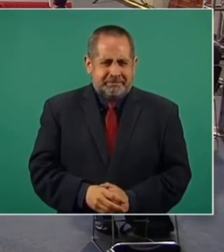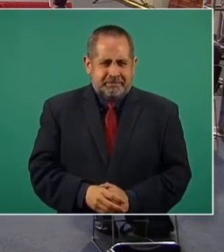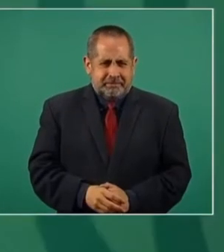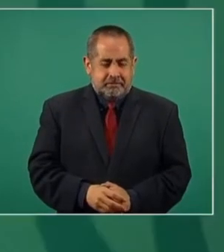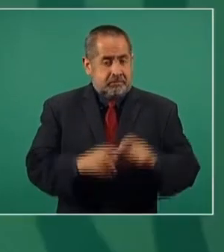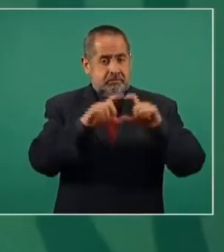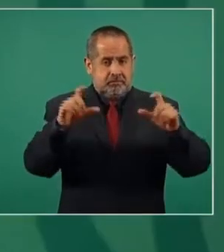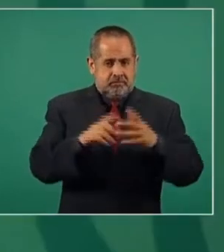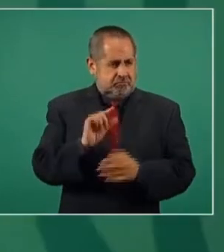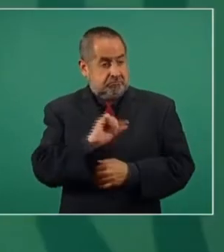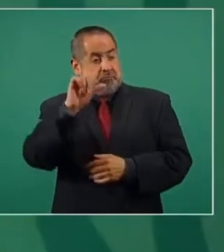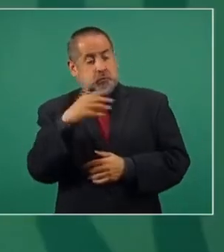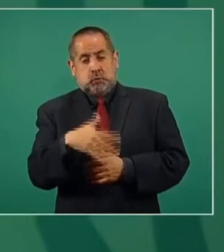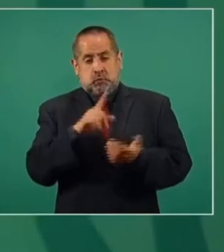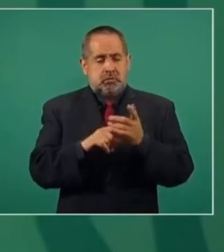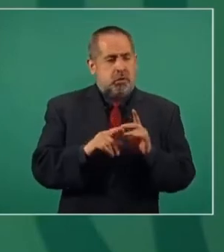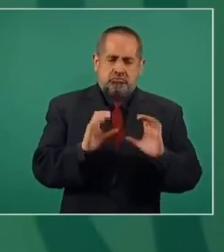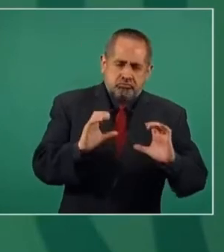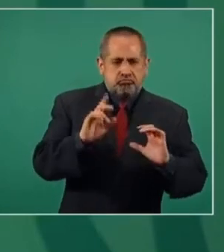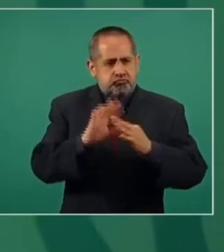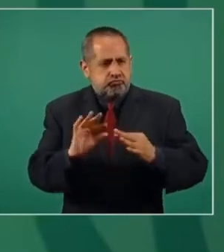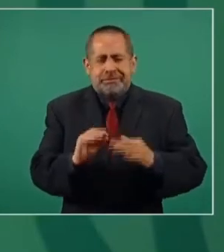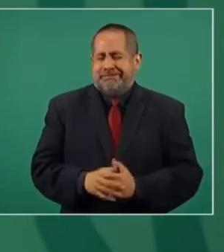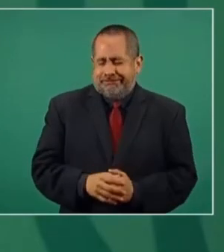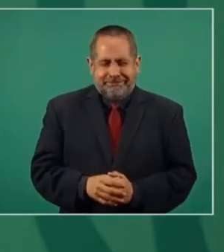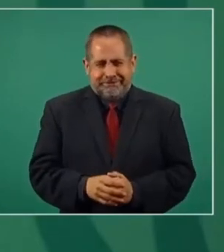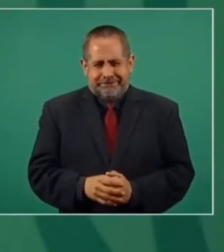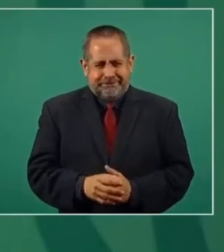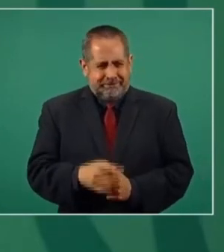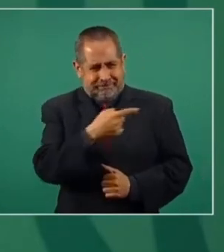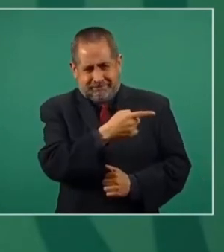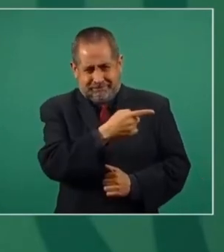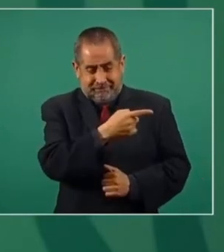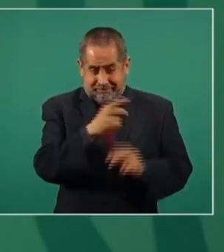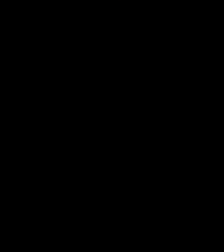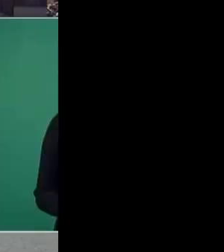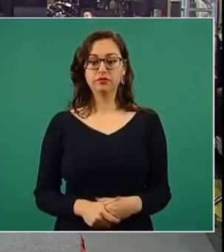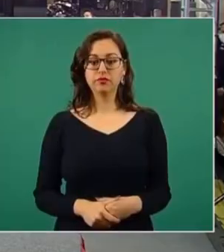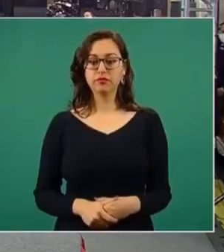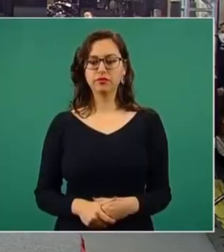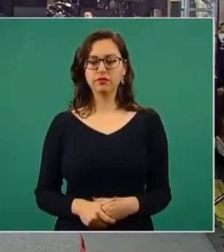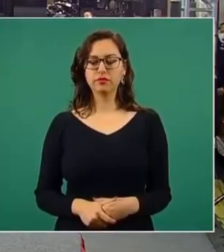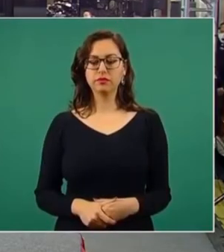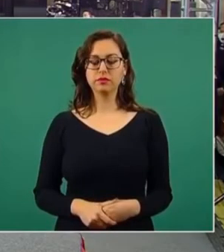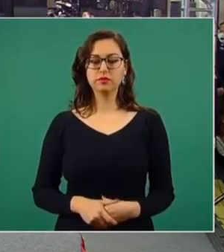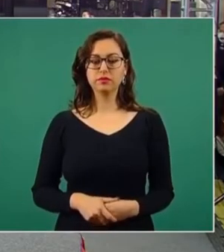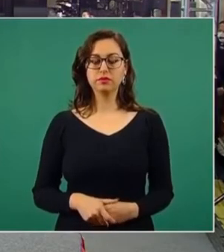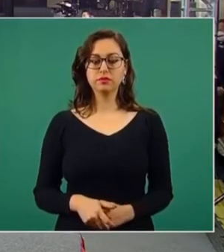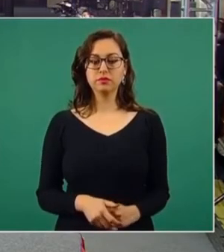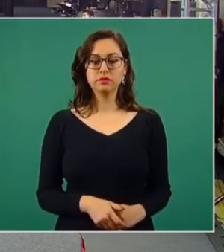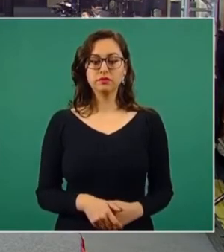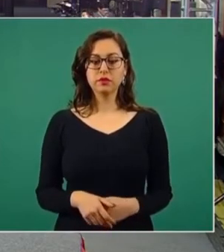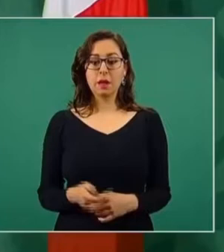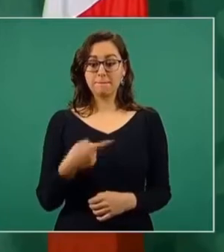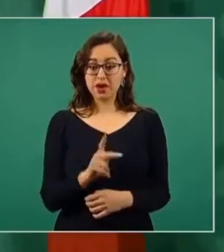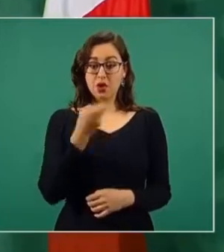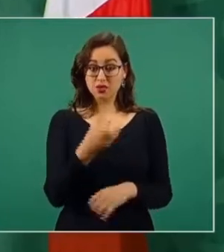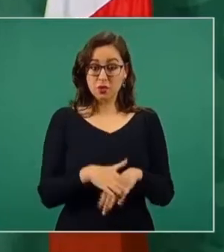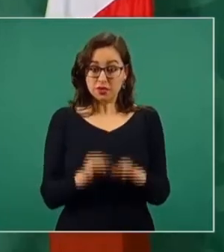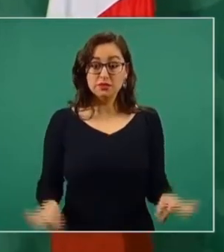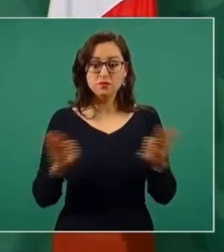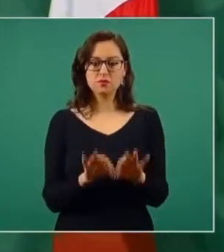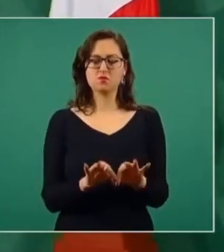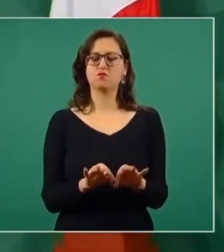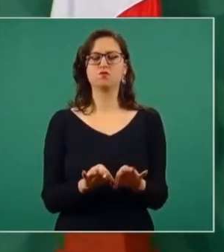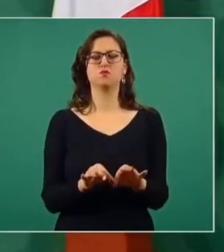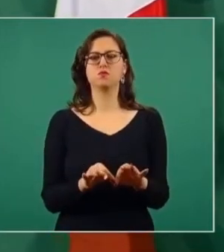¿Cuánta objetividad, cuánto profesionalismo, cuánta mesura? Eso está muy lejos del amarillismo, ¿verdad? Esto no es lo sustancial. En el caso